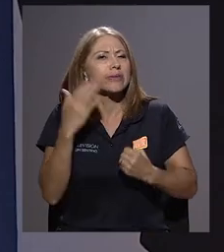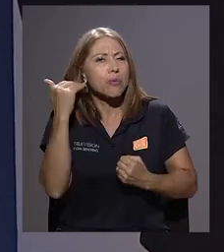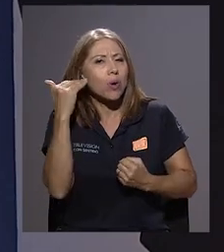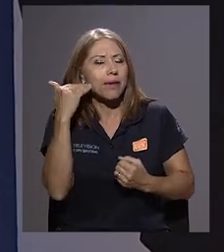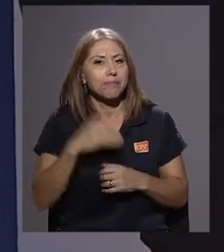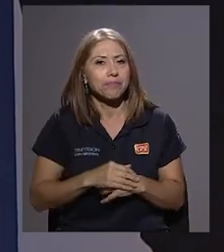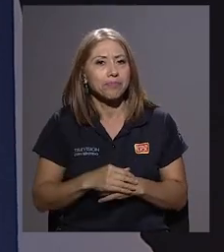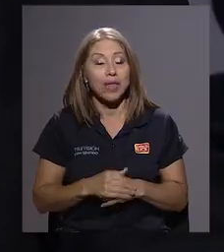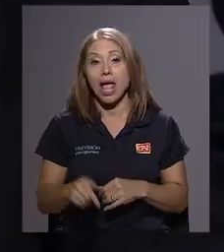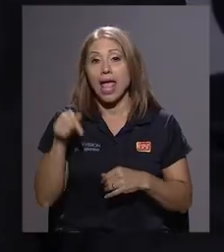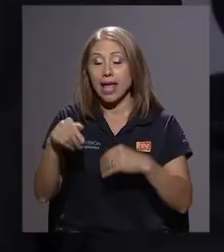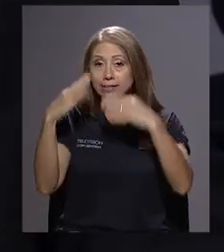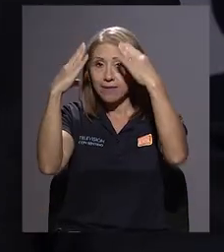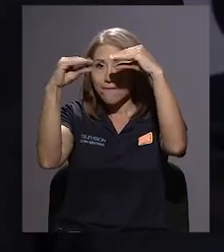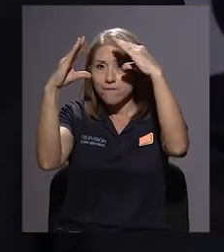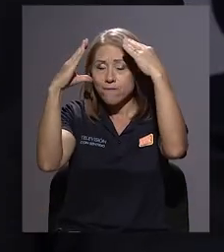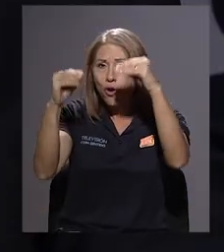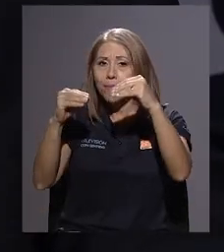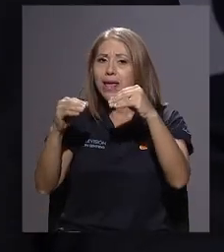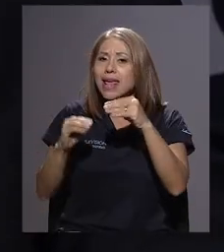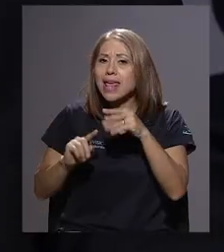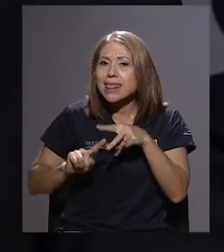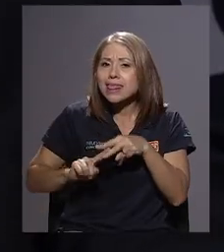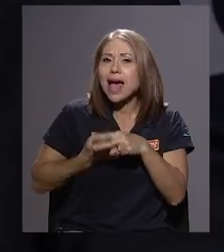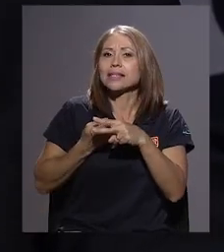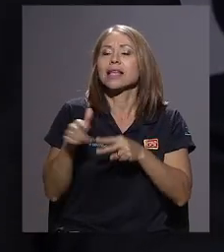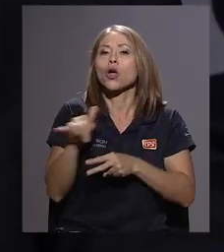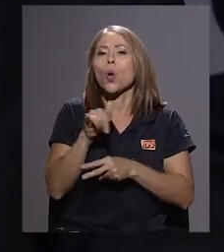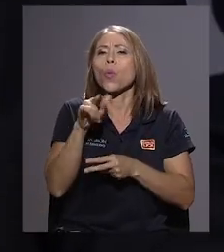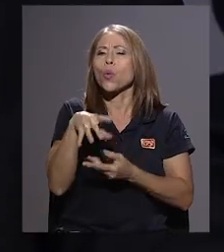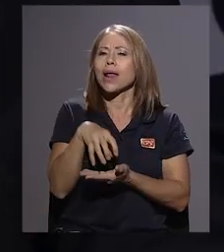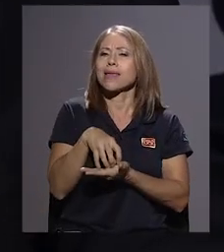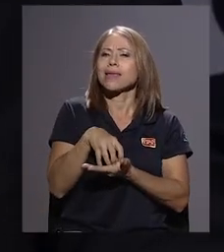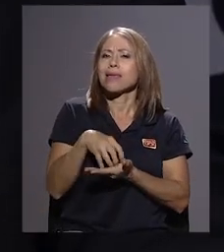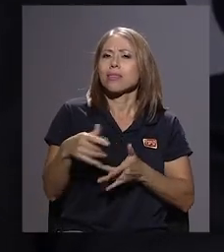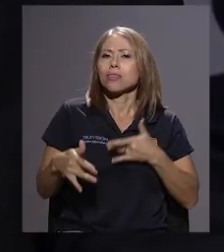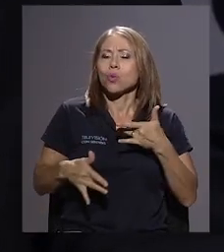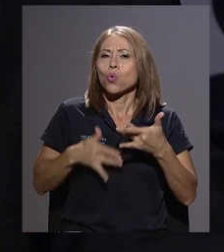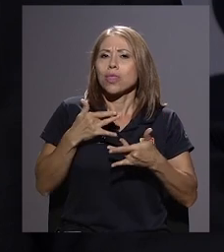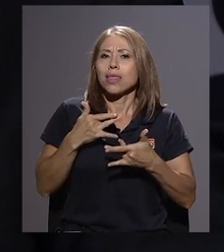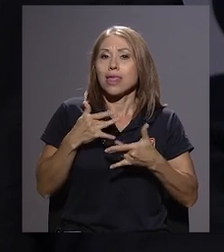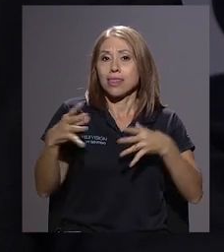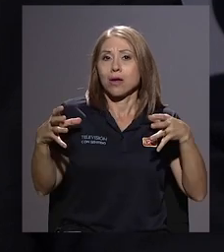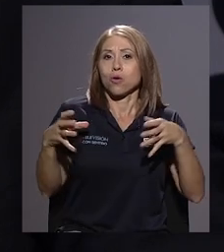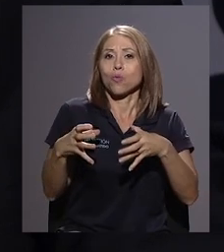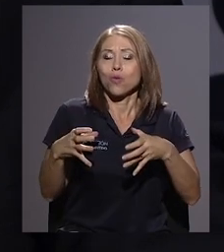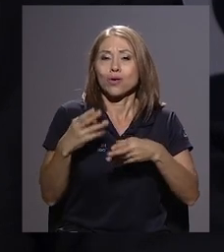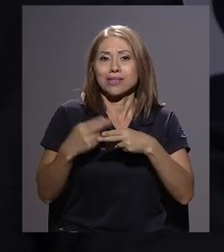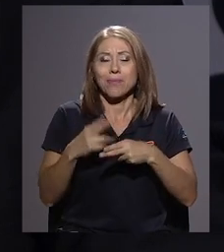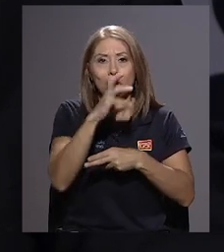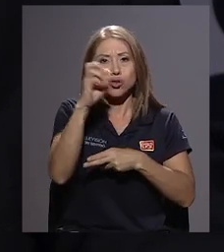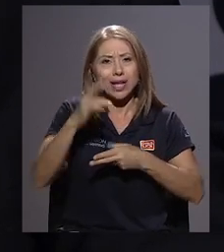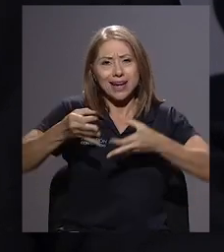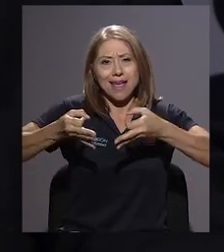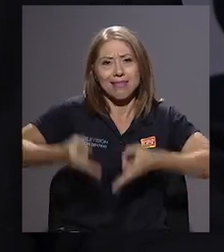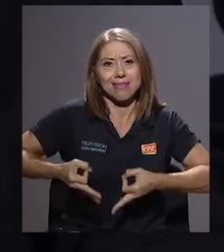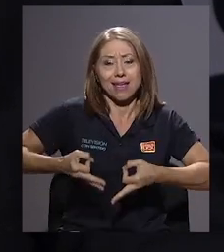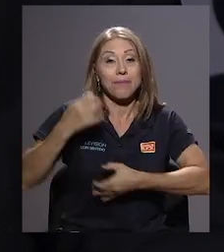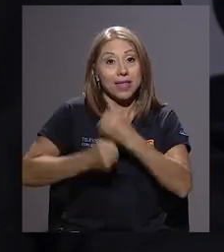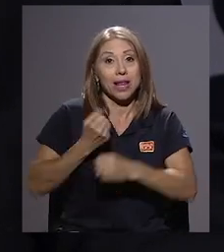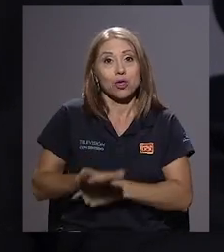Jimmy. Sí, bueno, este informe Marlon nace como la inquietud de Costa Rica Íntegra porque el año pasado